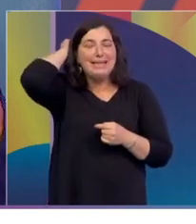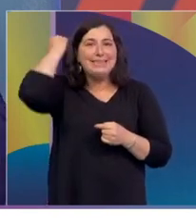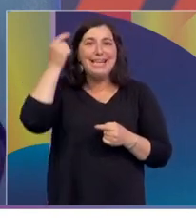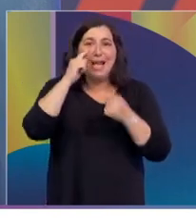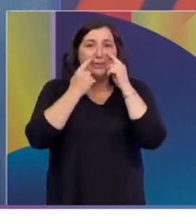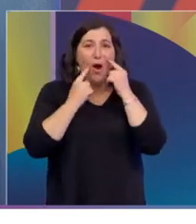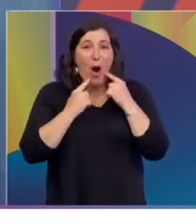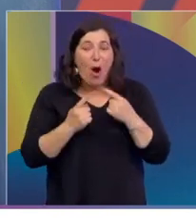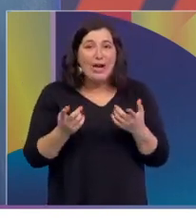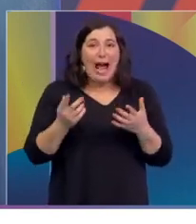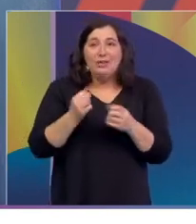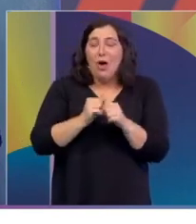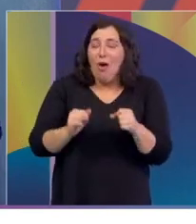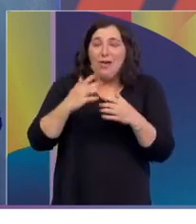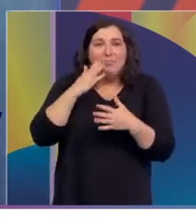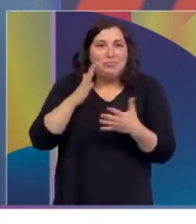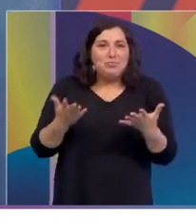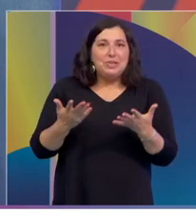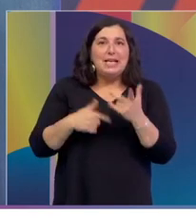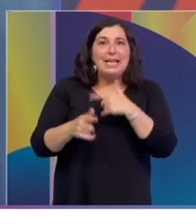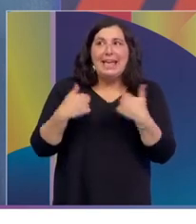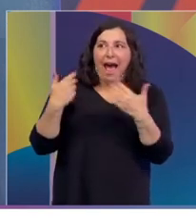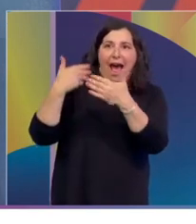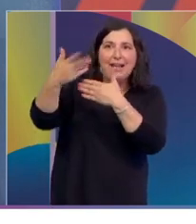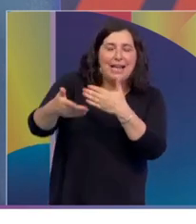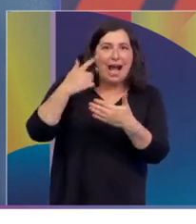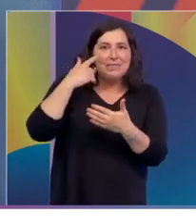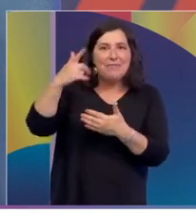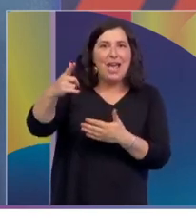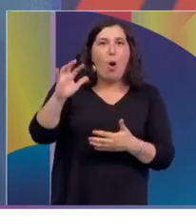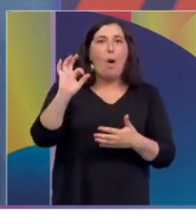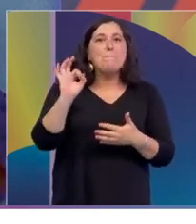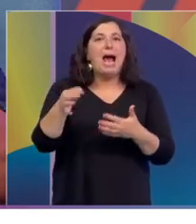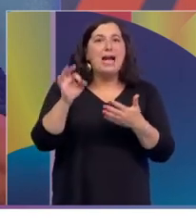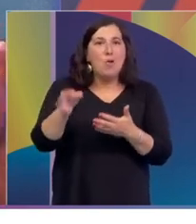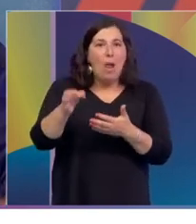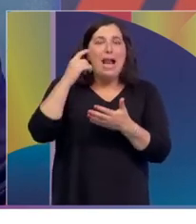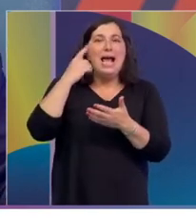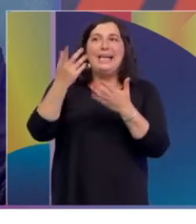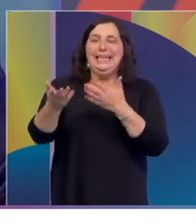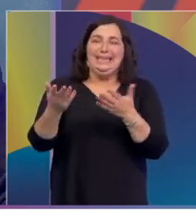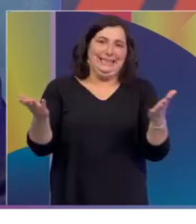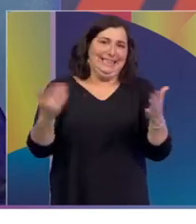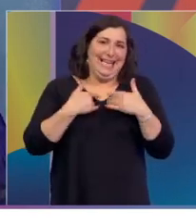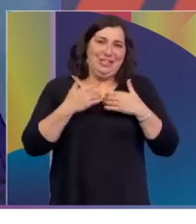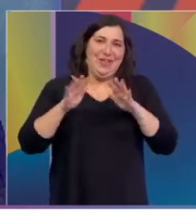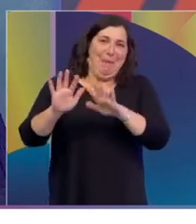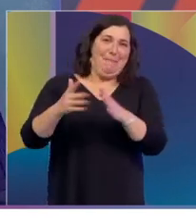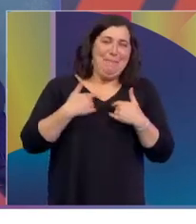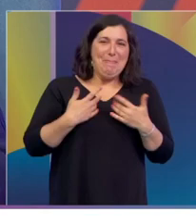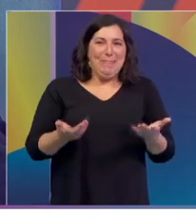llorando que no la podían consolar y después atrás veo a Manuel también y bueno, fue, dije, no, pará,